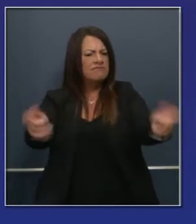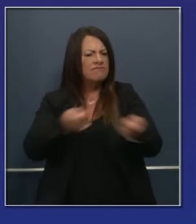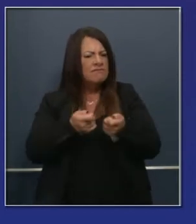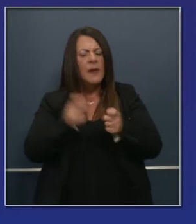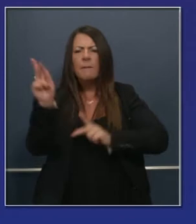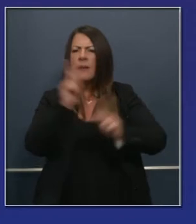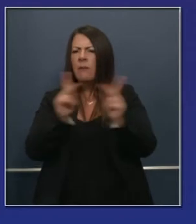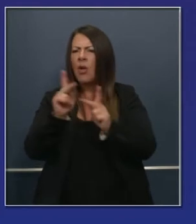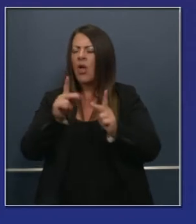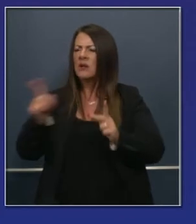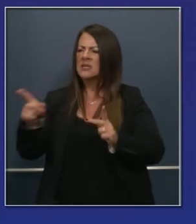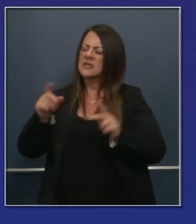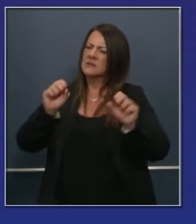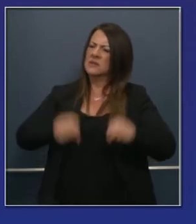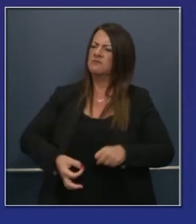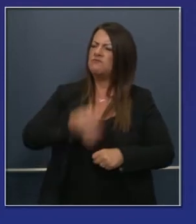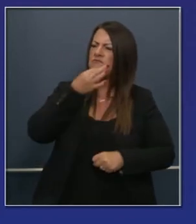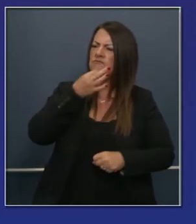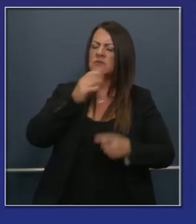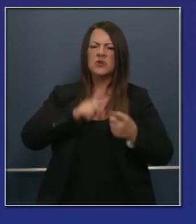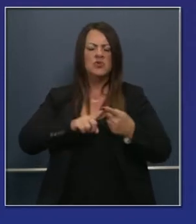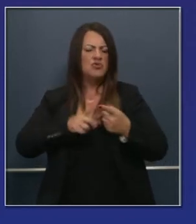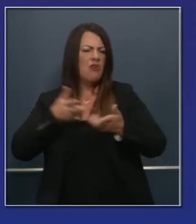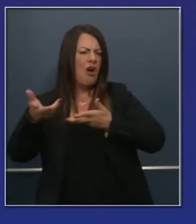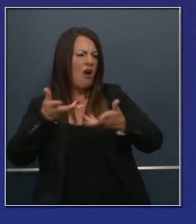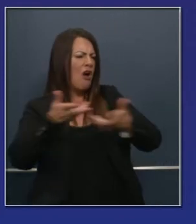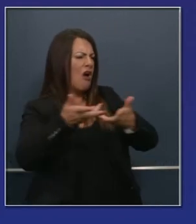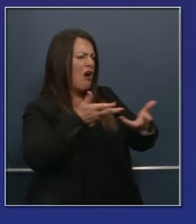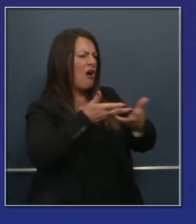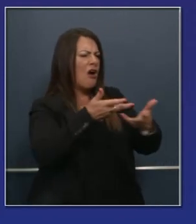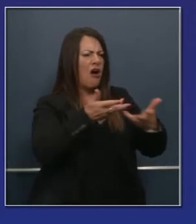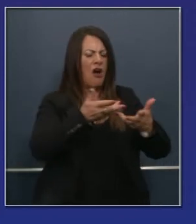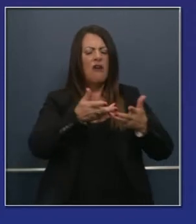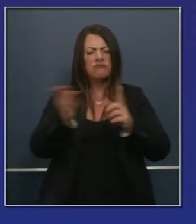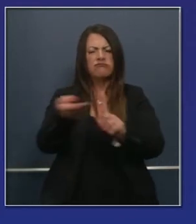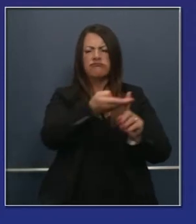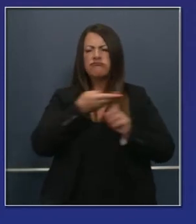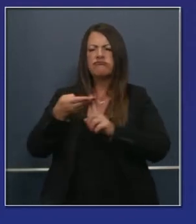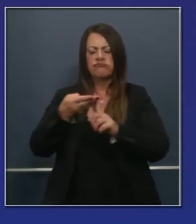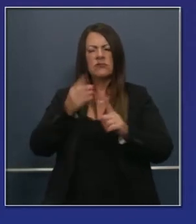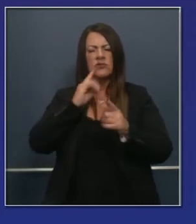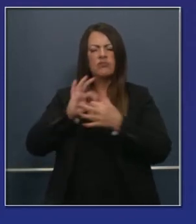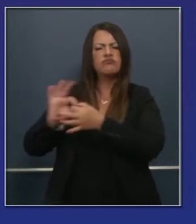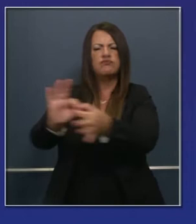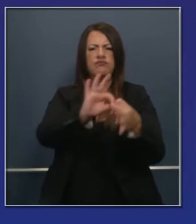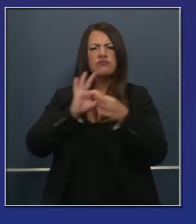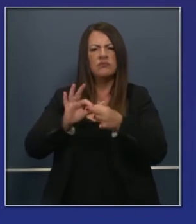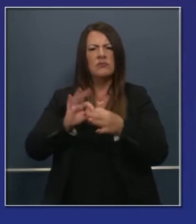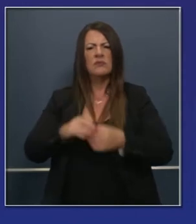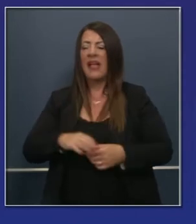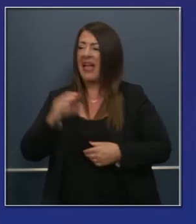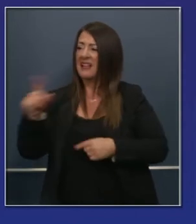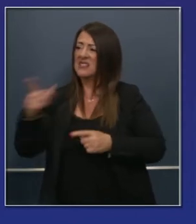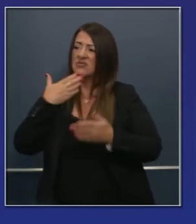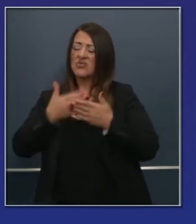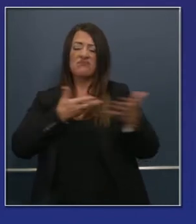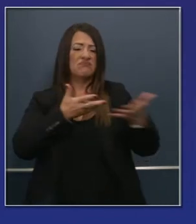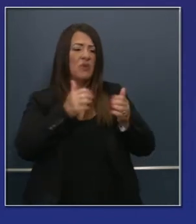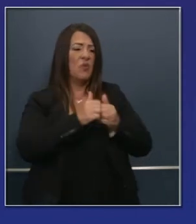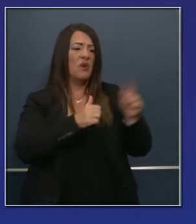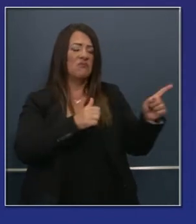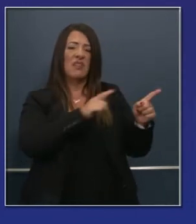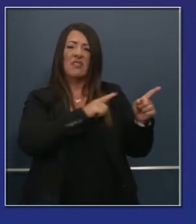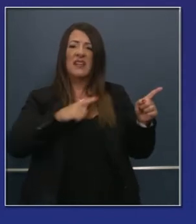juntar a la gente, su capacidad de trabajar con discursos, con distintos locales y también con líderes